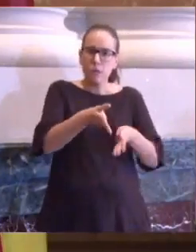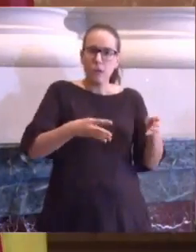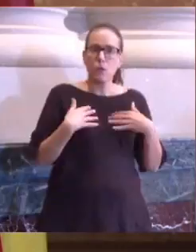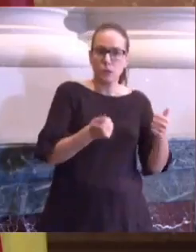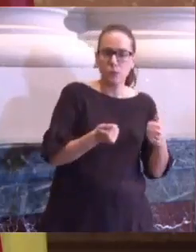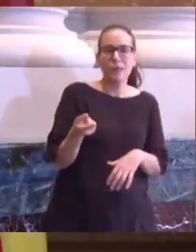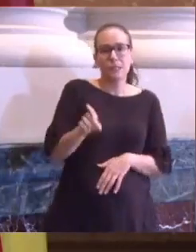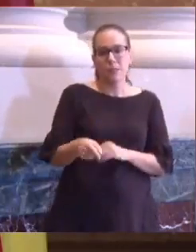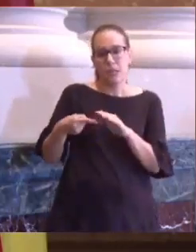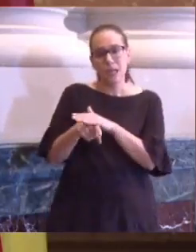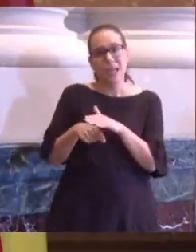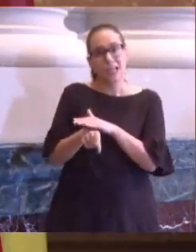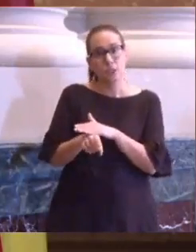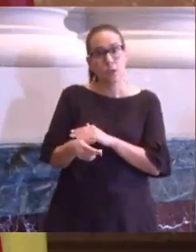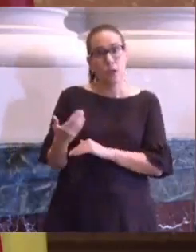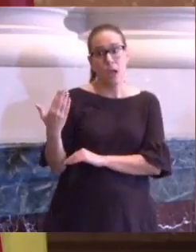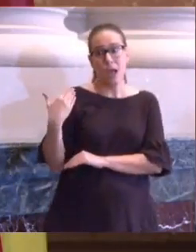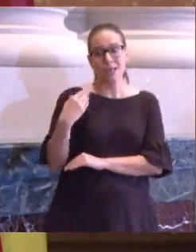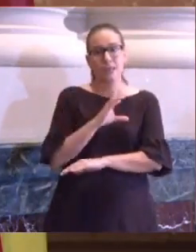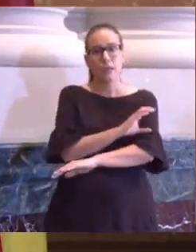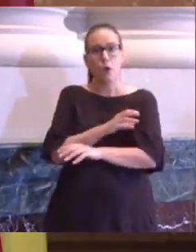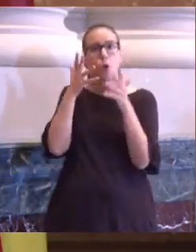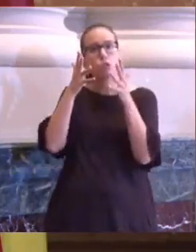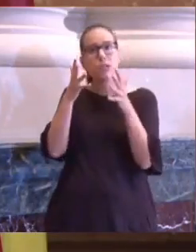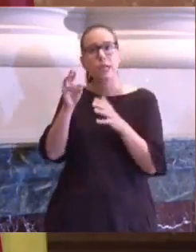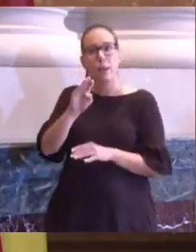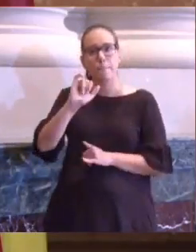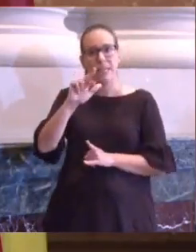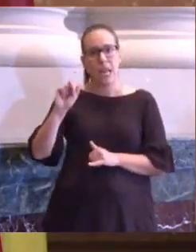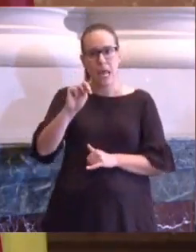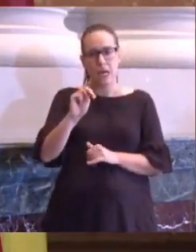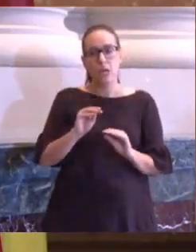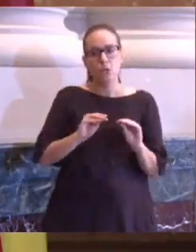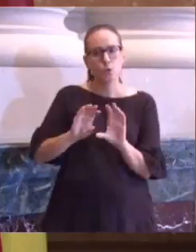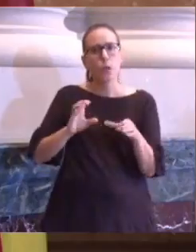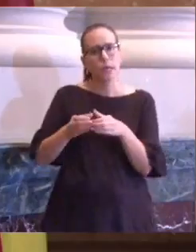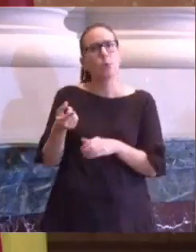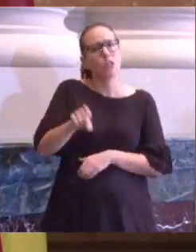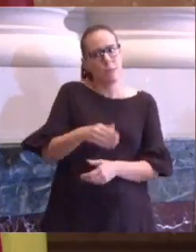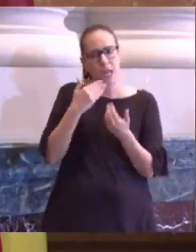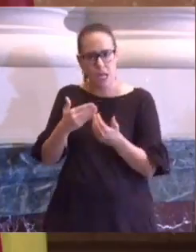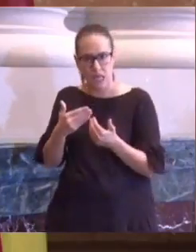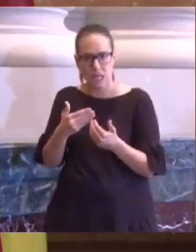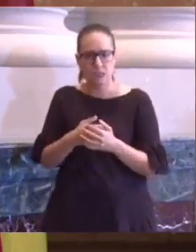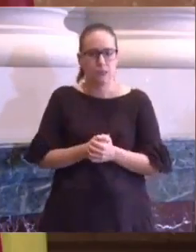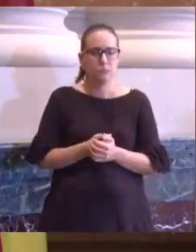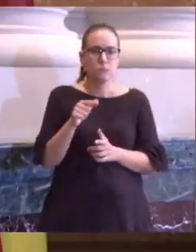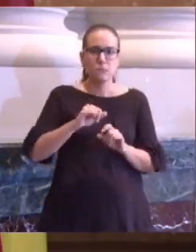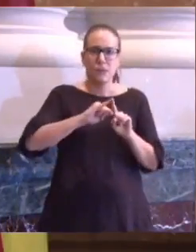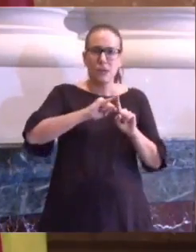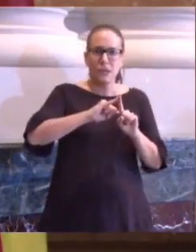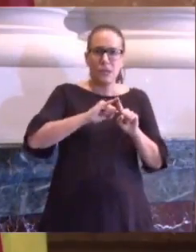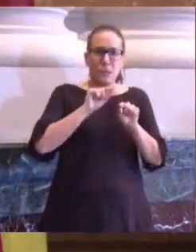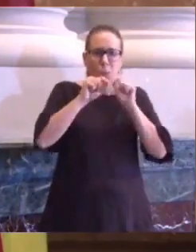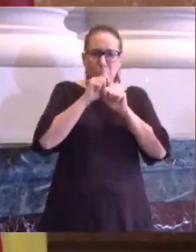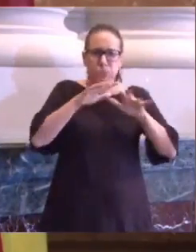también a la gestión realizada por la anterior consejera Pilar Ventura y todo su equipo. Esta pandemia nos ha sacudido como un